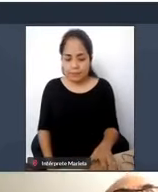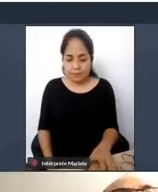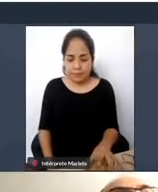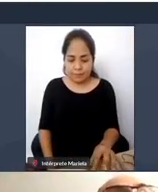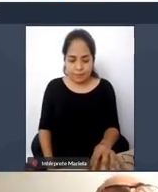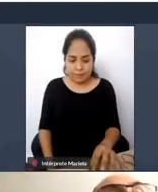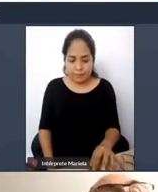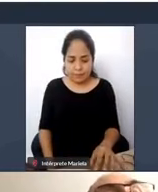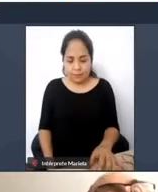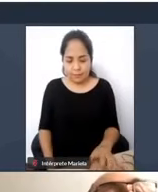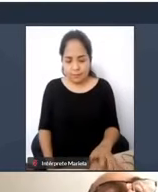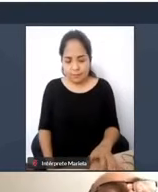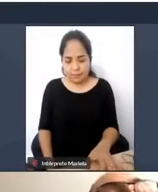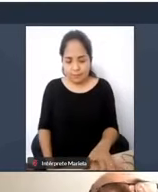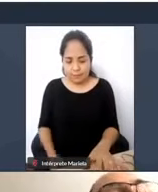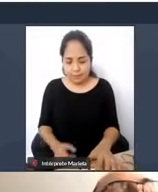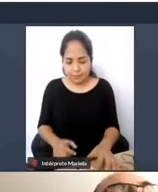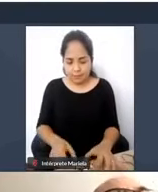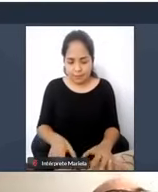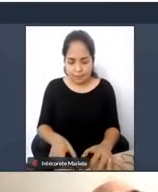Hola, buenas tardes a todos.